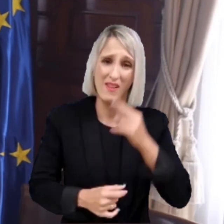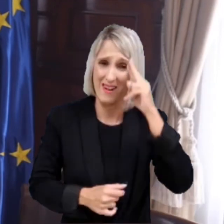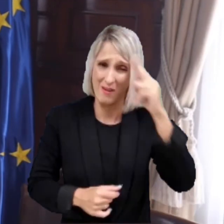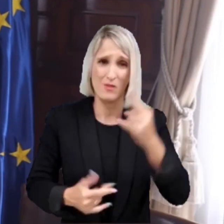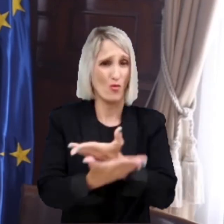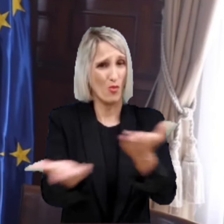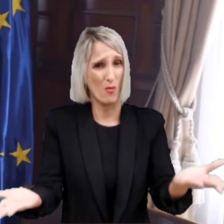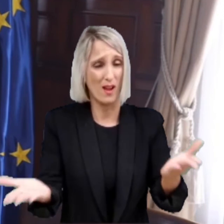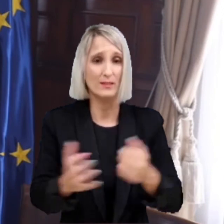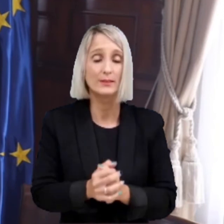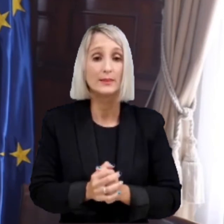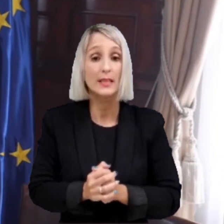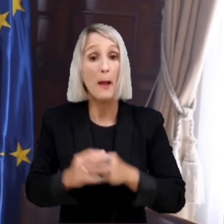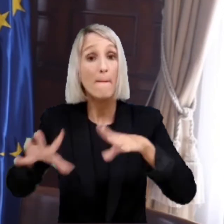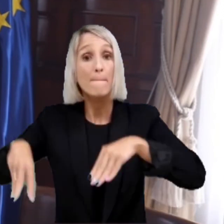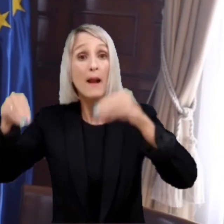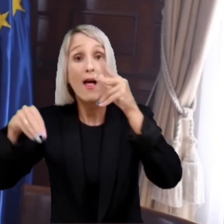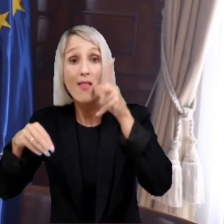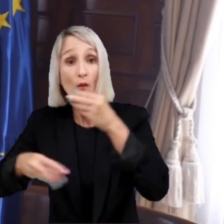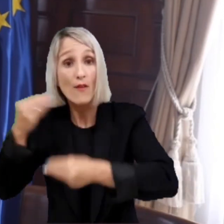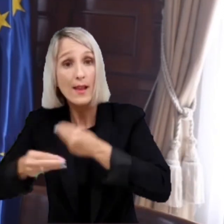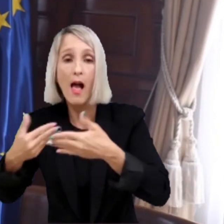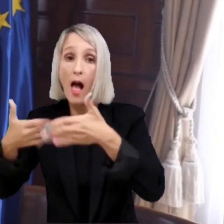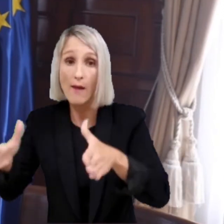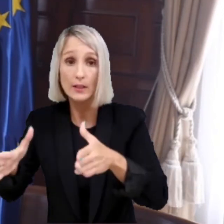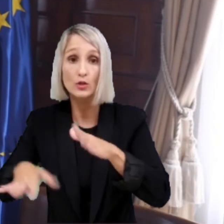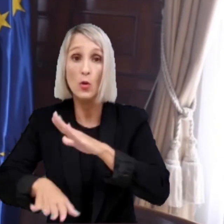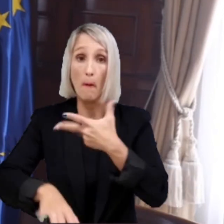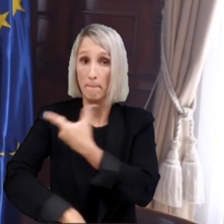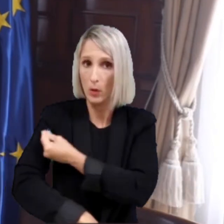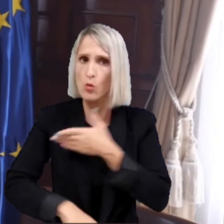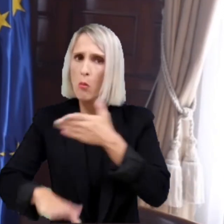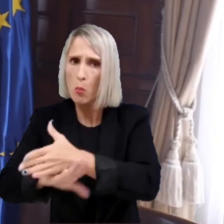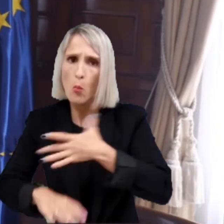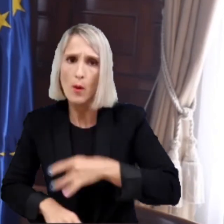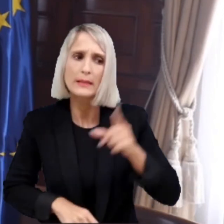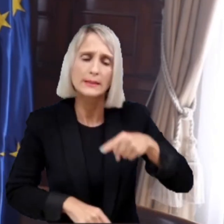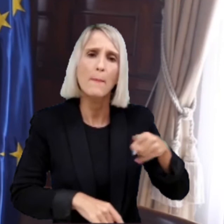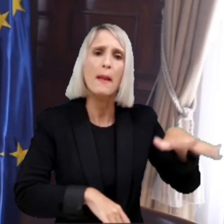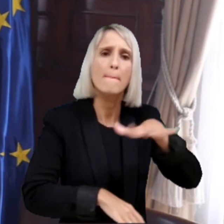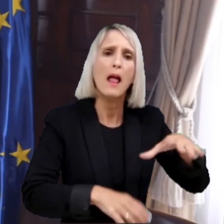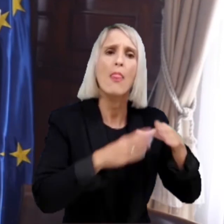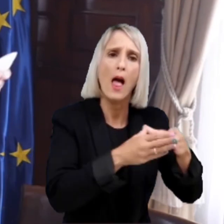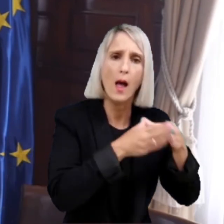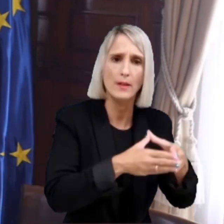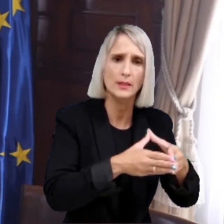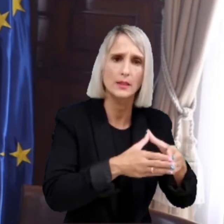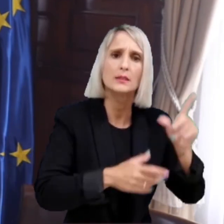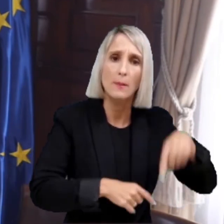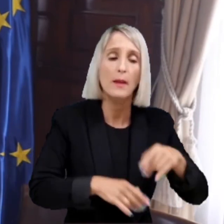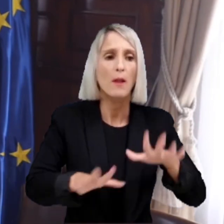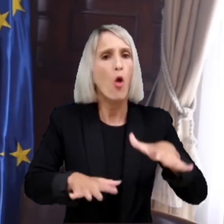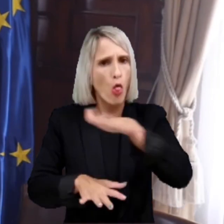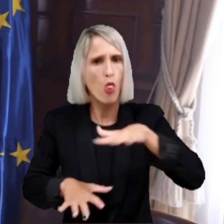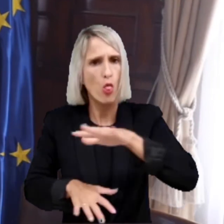obligación ética. Es un principio básico de respeto a los demás. No solamente el Palacio de Feria está abierto para ello, también en la Plaza de la